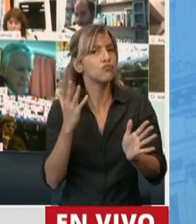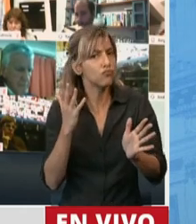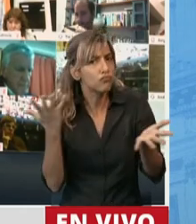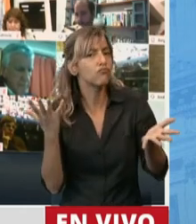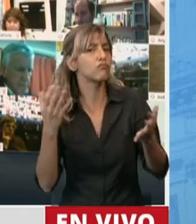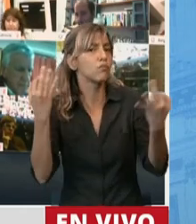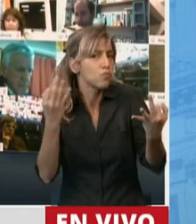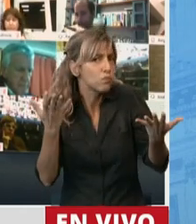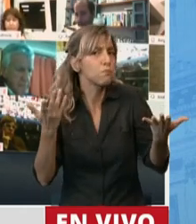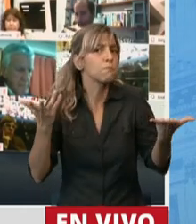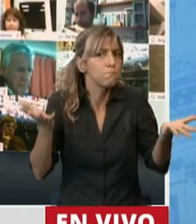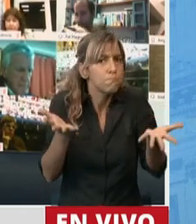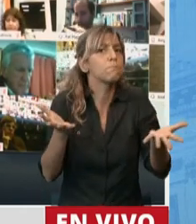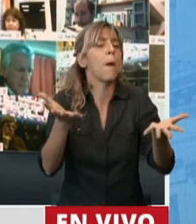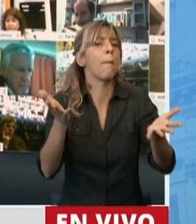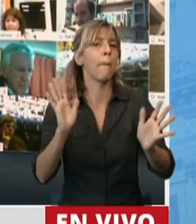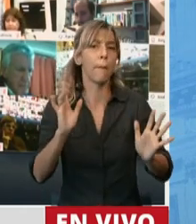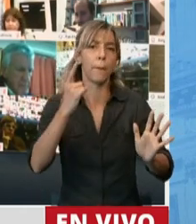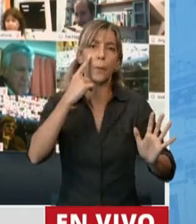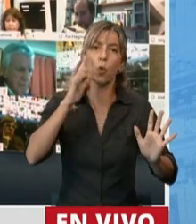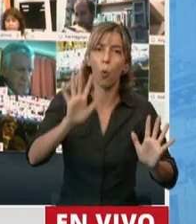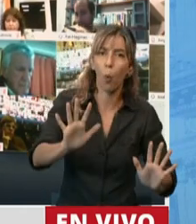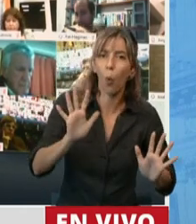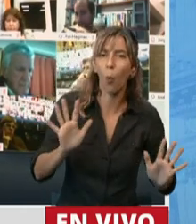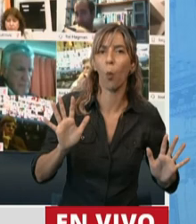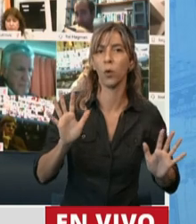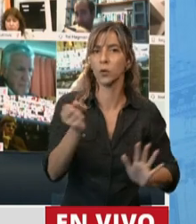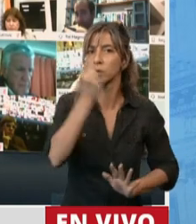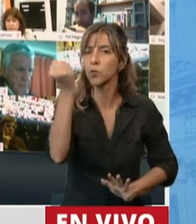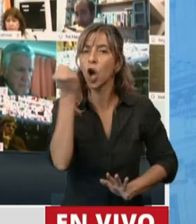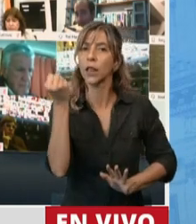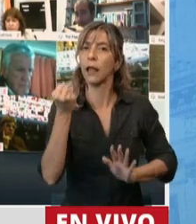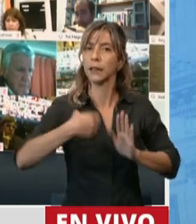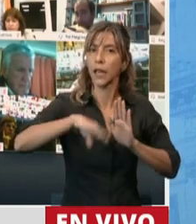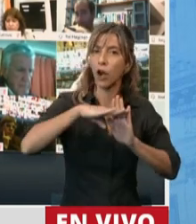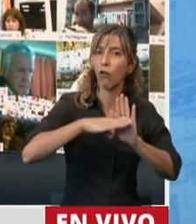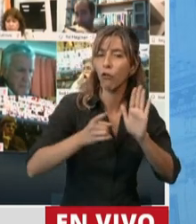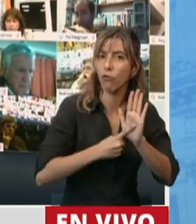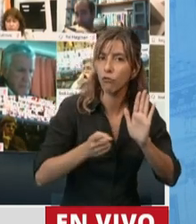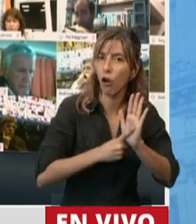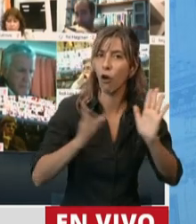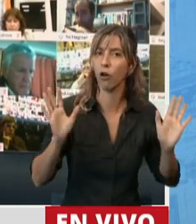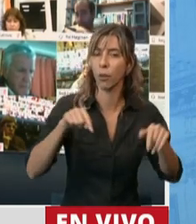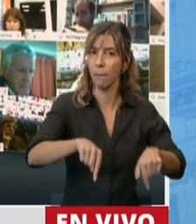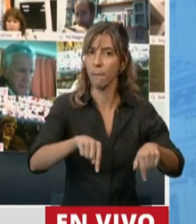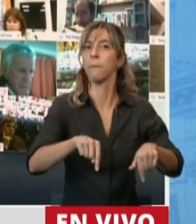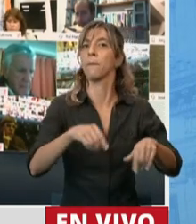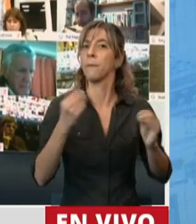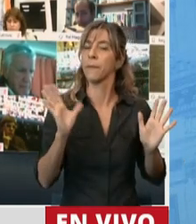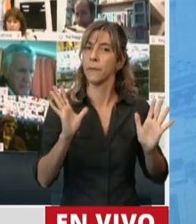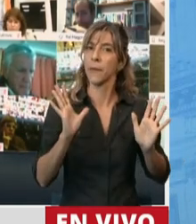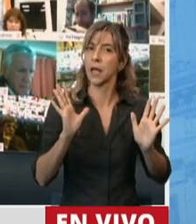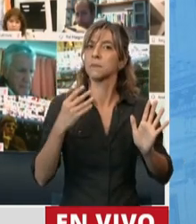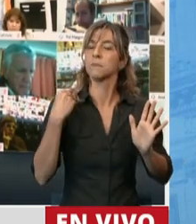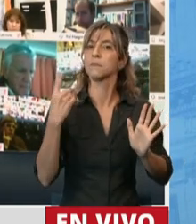por favor, respeto a las normas internas de esta Cámara para que podamos seguir construyendo